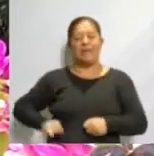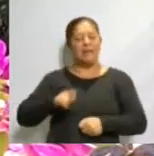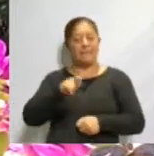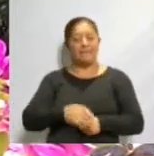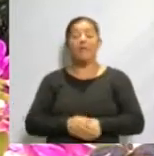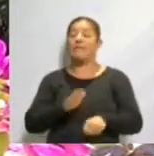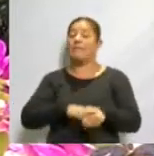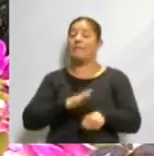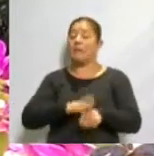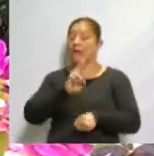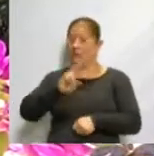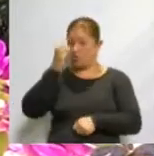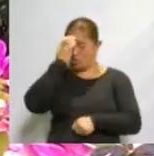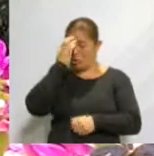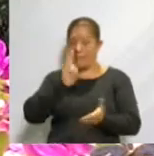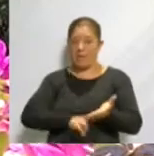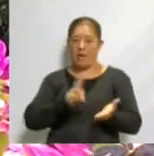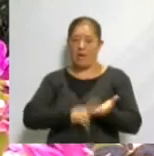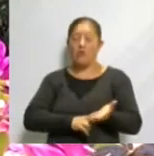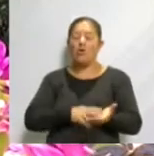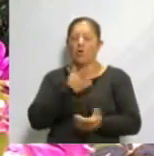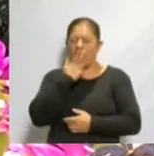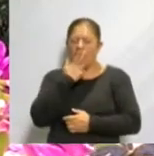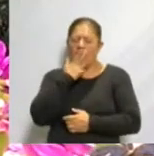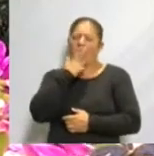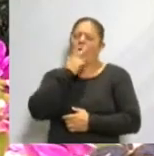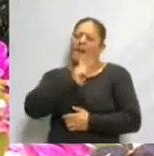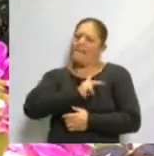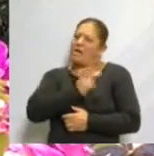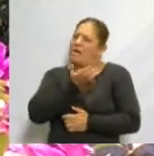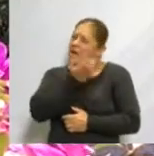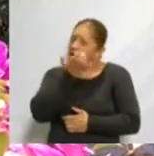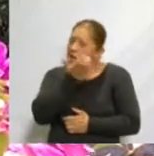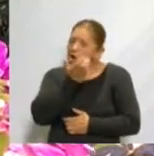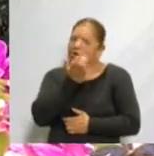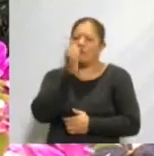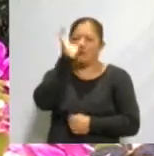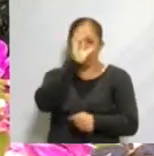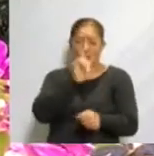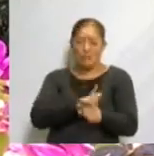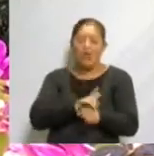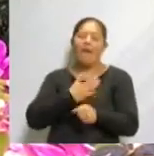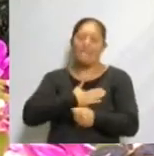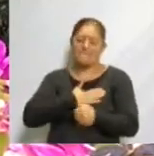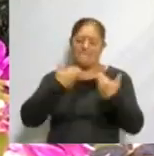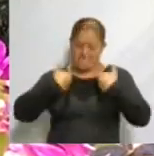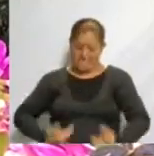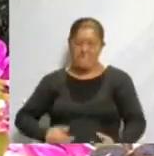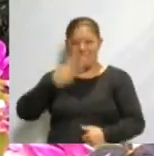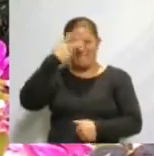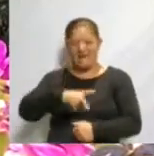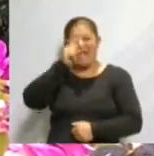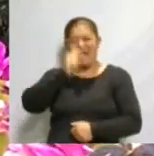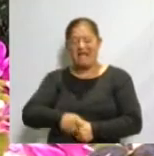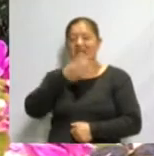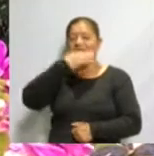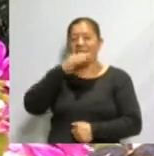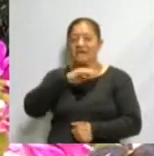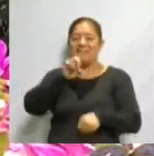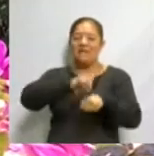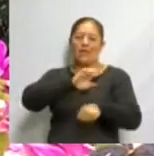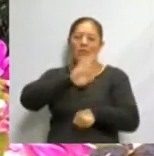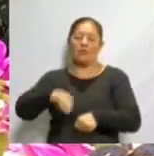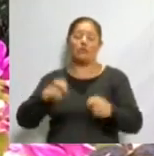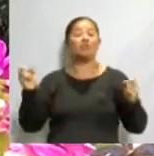reconocer y valorar tanto nuestras tradiciones y costumbres como mexicanos, que es la celebración del Día de Muertos. Nos vemos en una